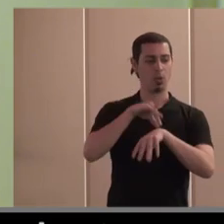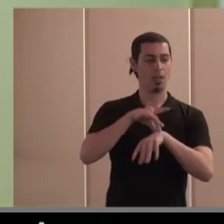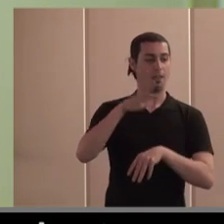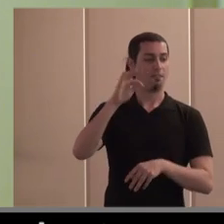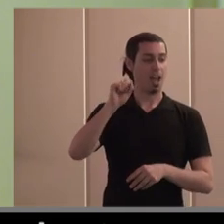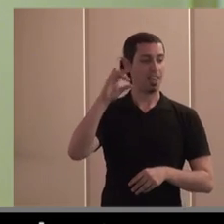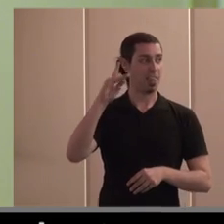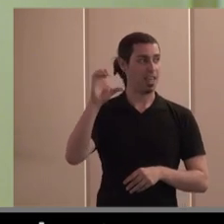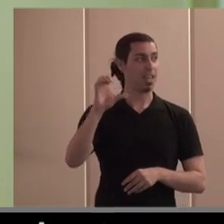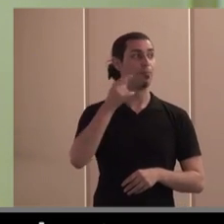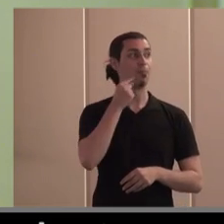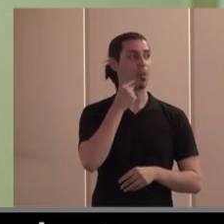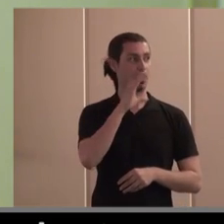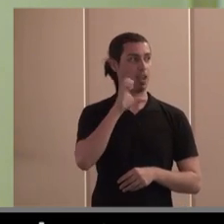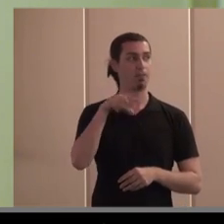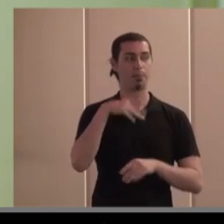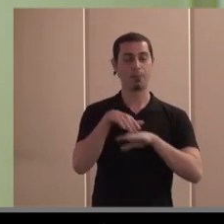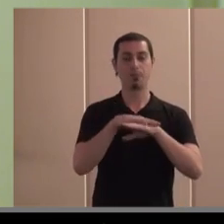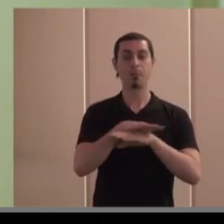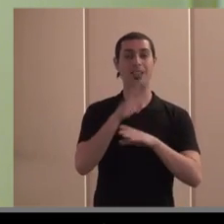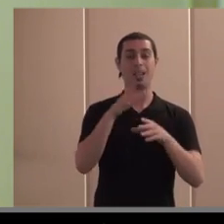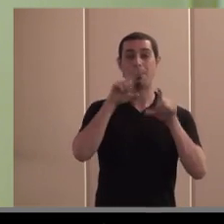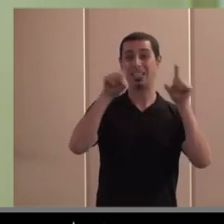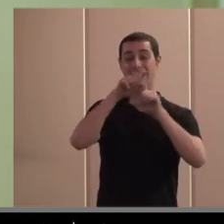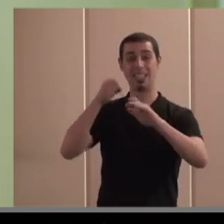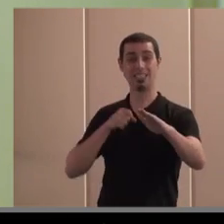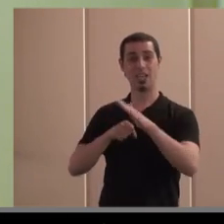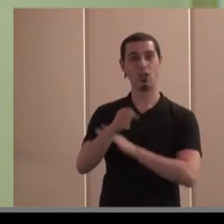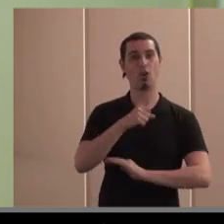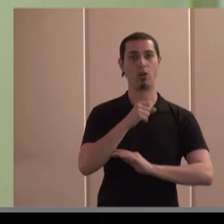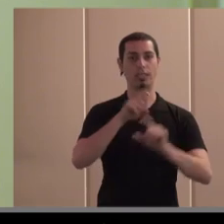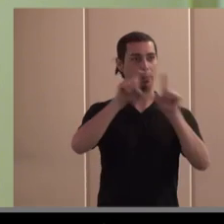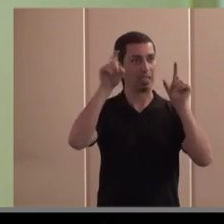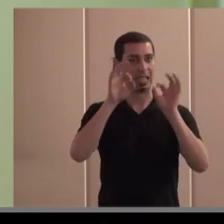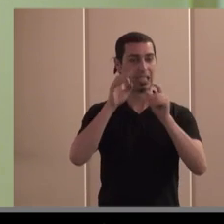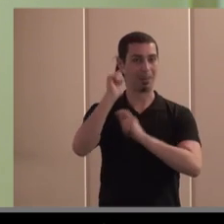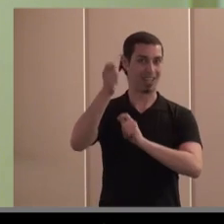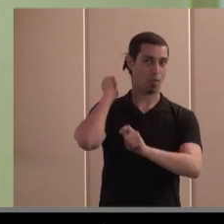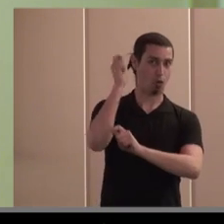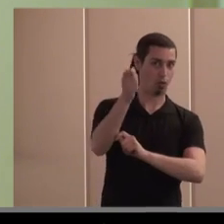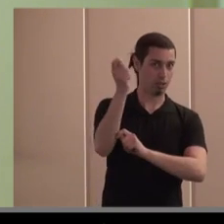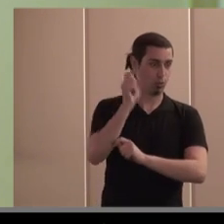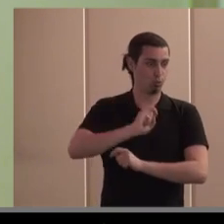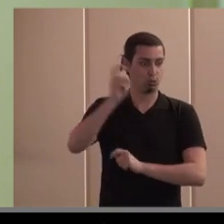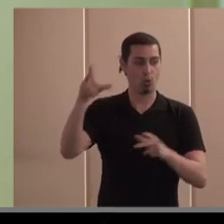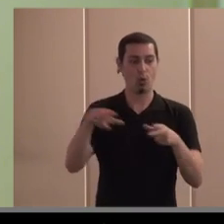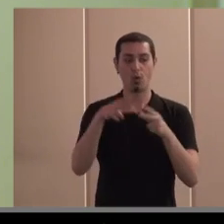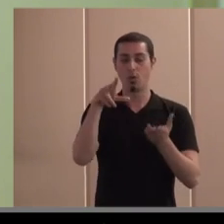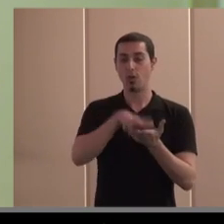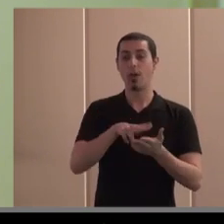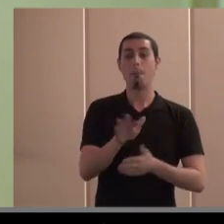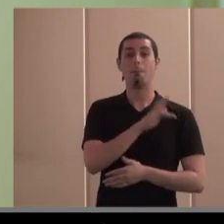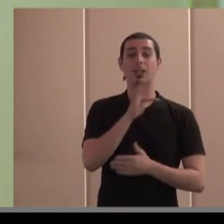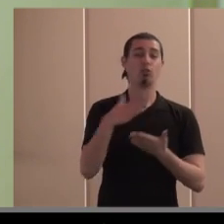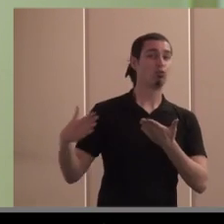FAEDEI que también estuvo aquí con vosotros empresas de inserción las cofradías de pescadores es el otro socio y luego